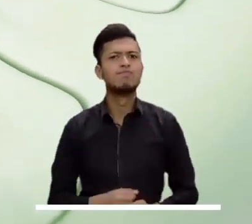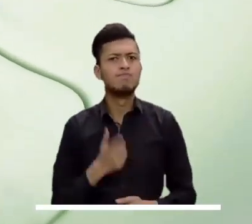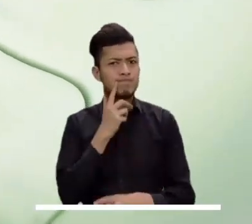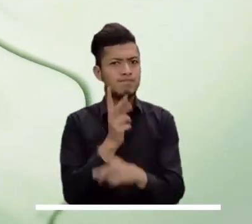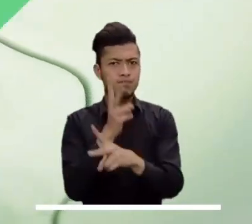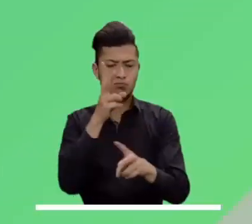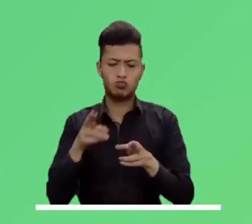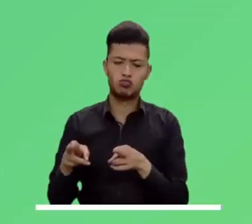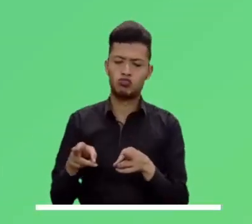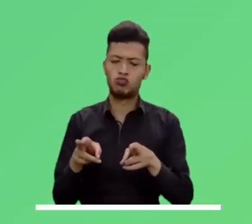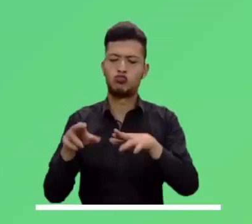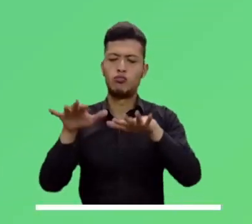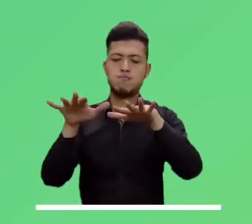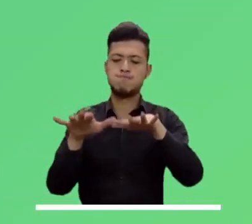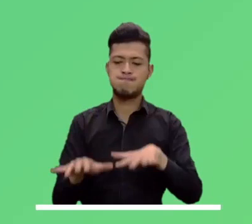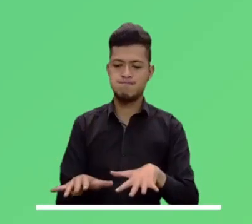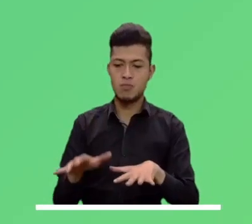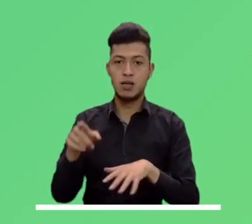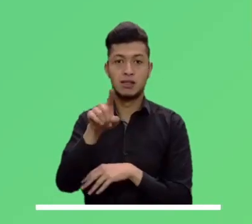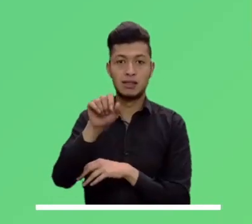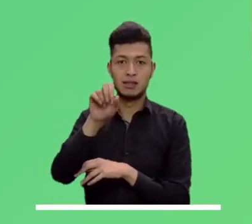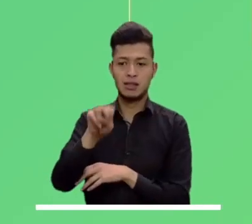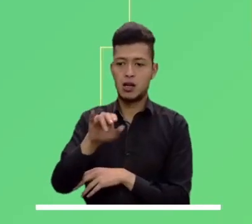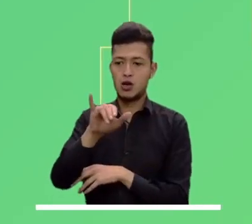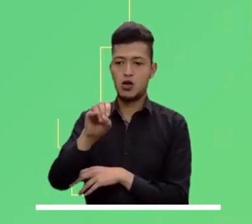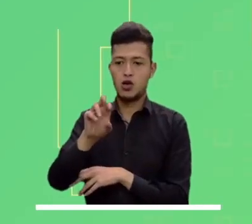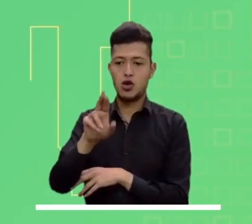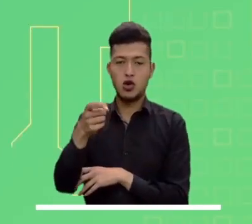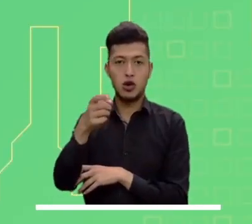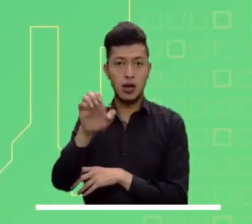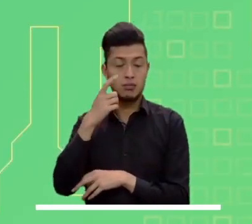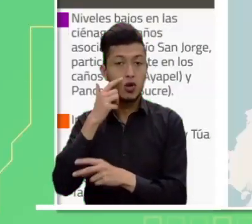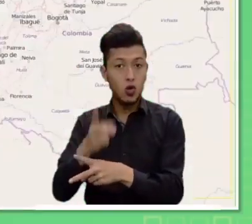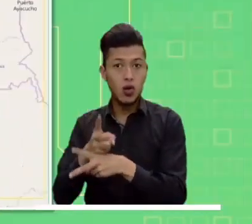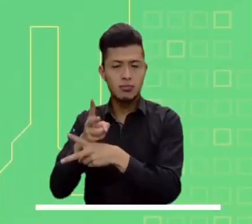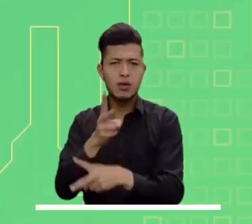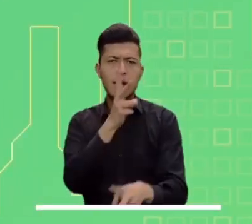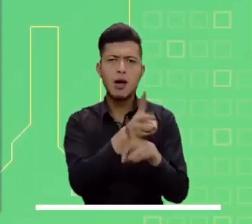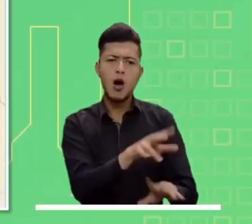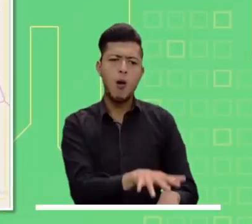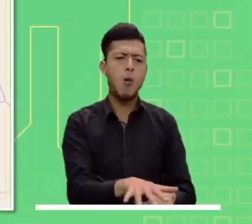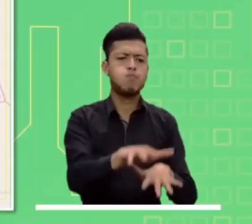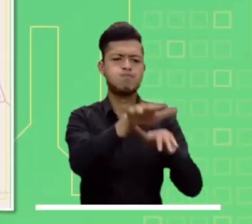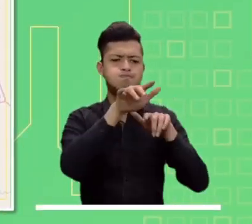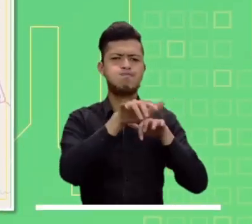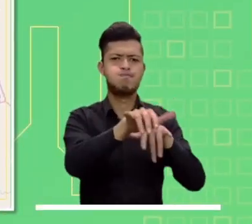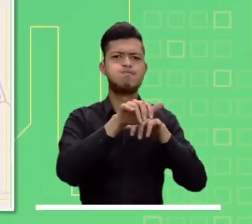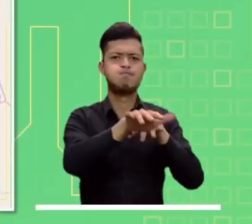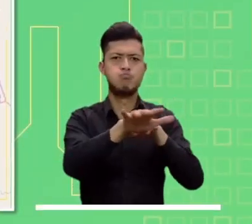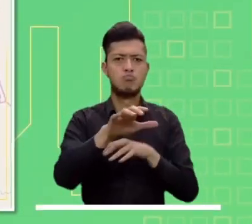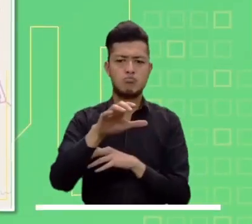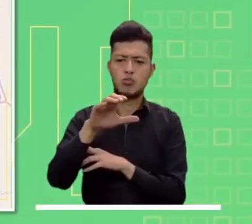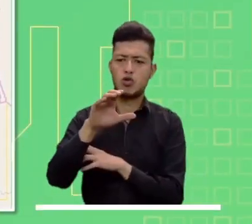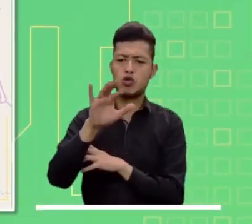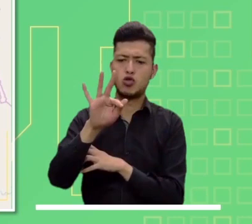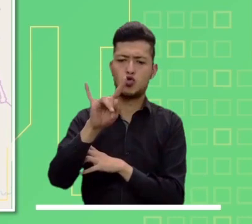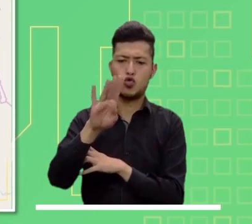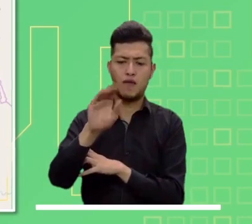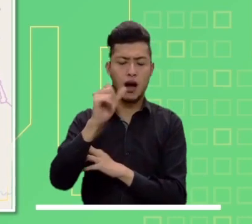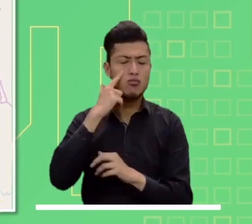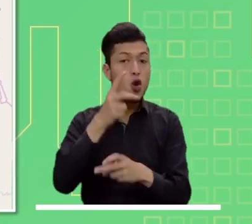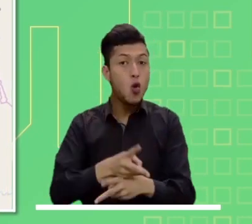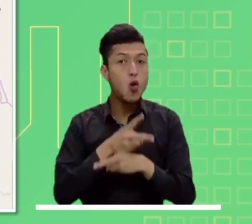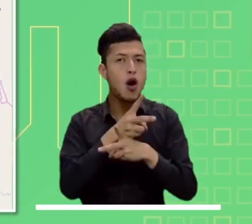Veamos ahora las alertas que se encuentran activas. Persisten niveles bajos en el sistema de ciénagas y caños asociados al río San Jorge.